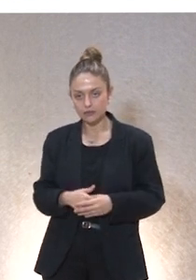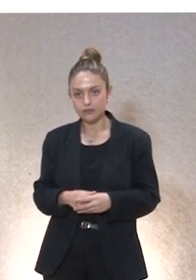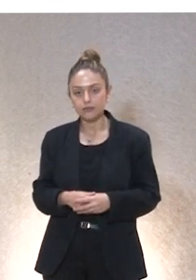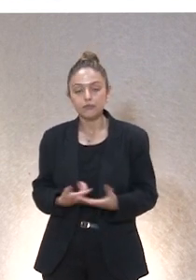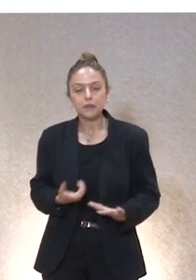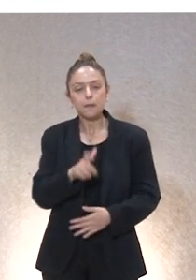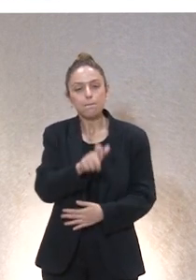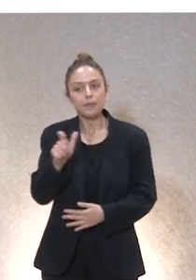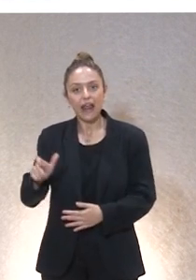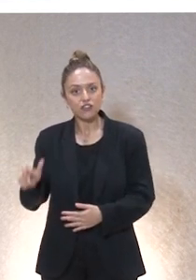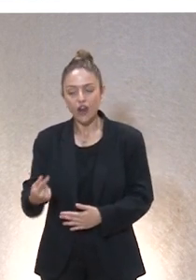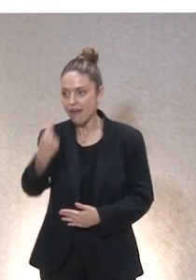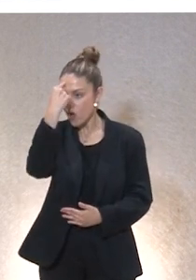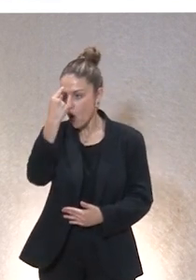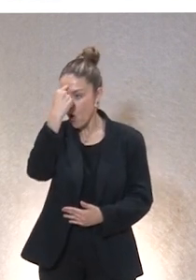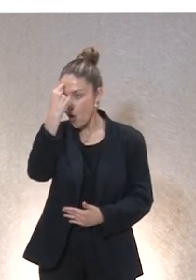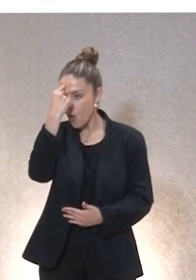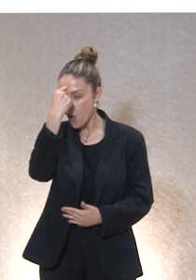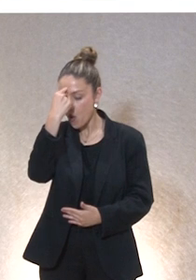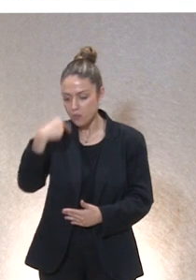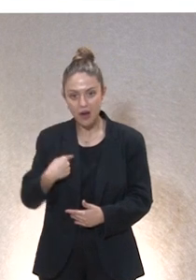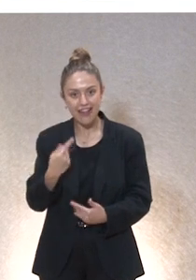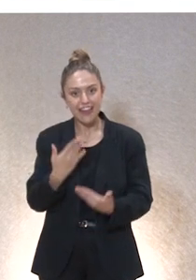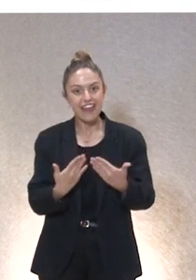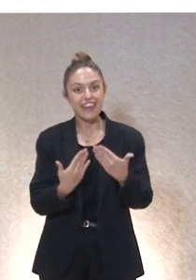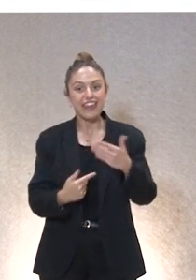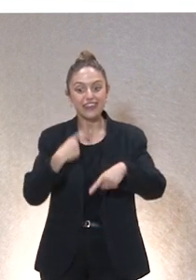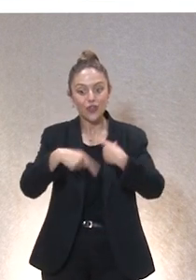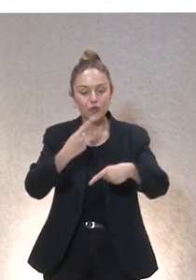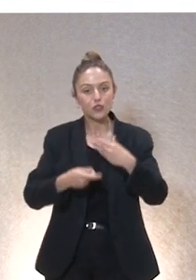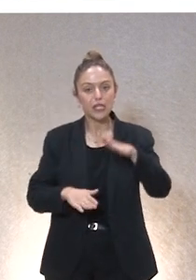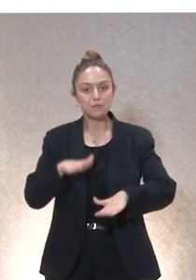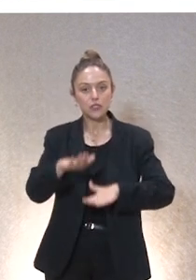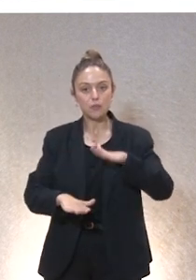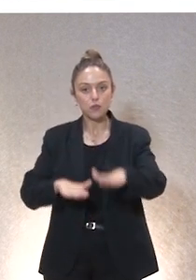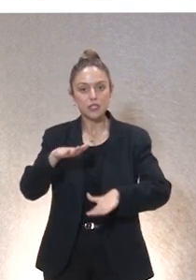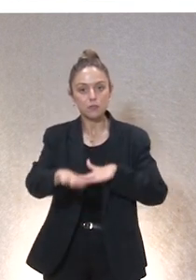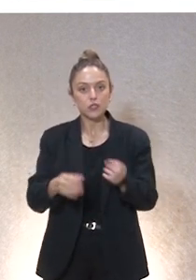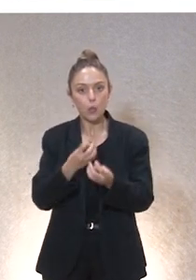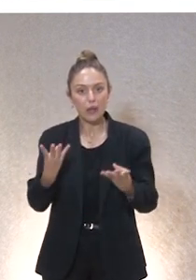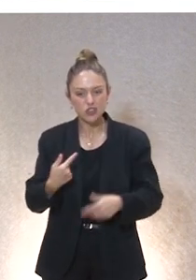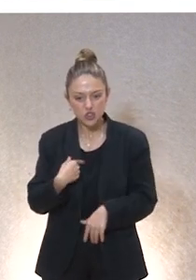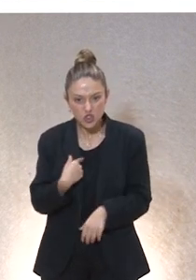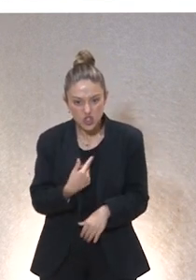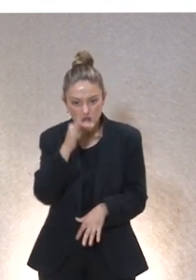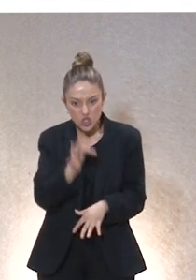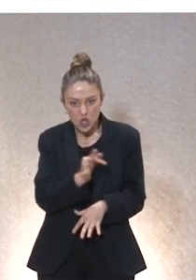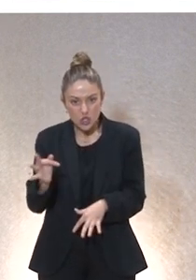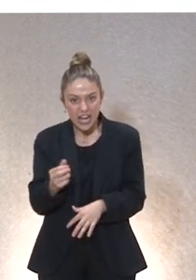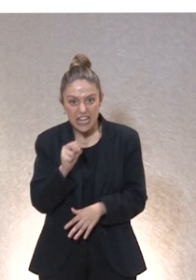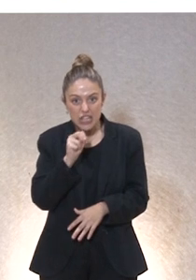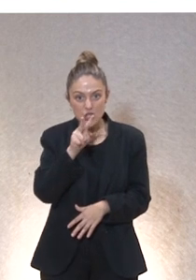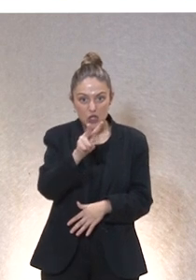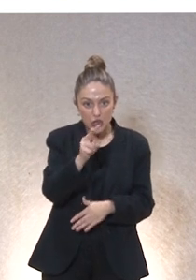Hay gente que está obsesionada por los pasos que hace diariamente. He hecho 12.517